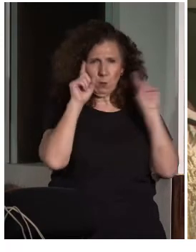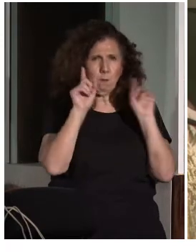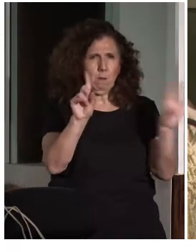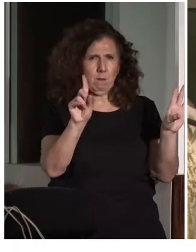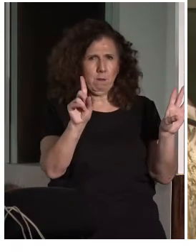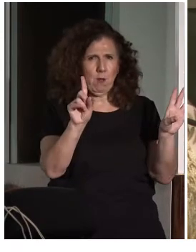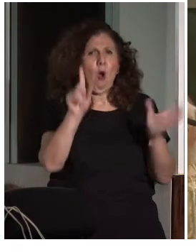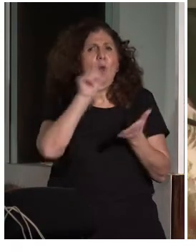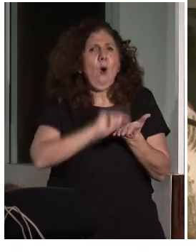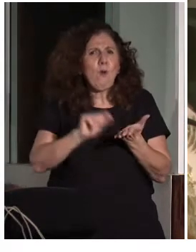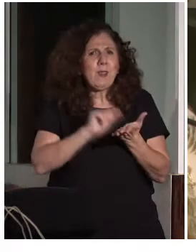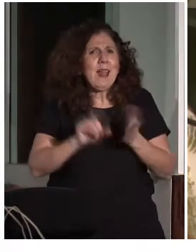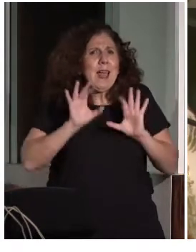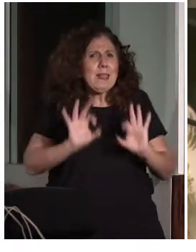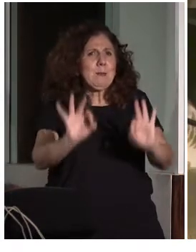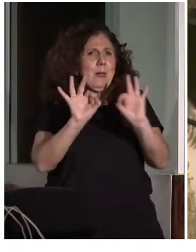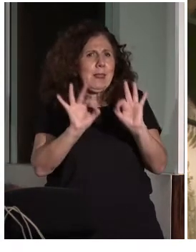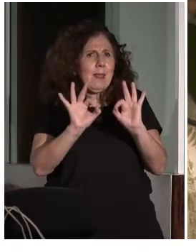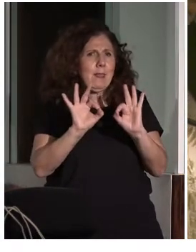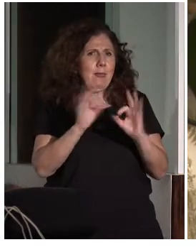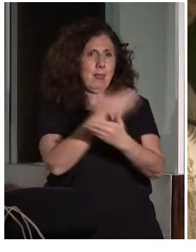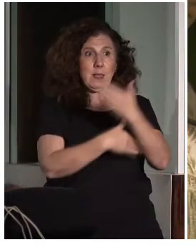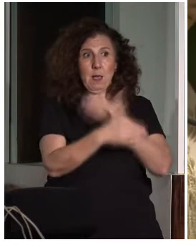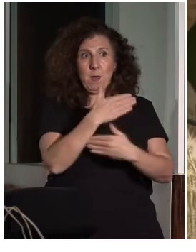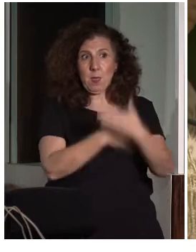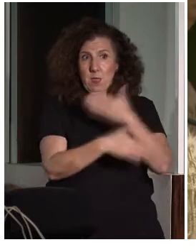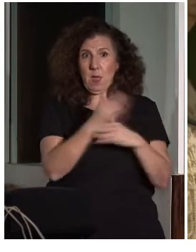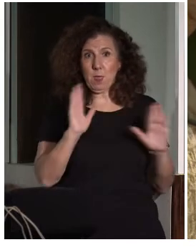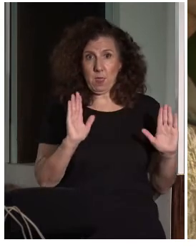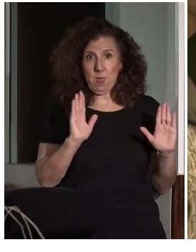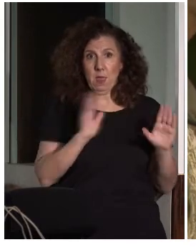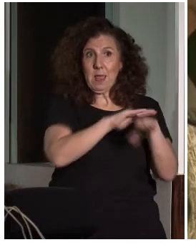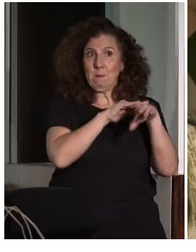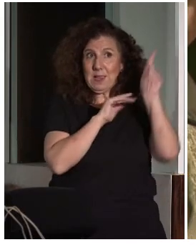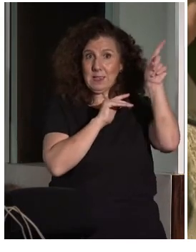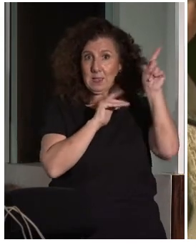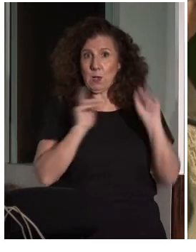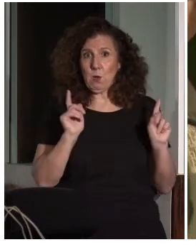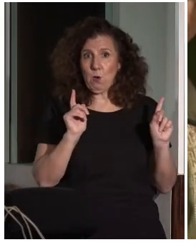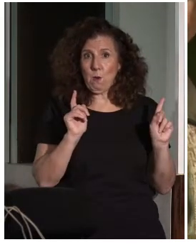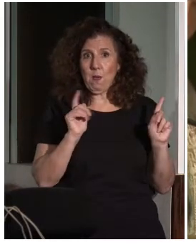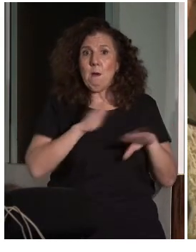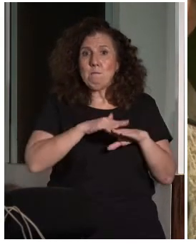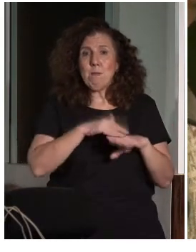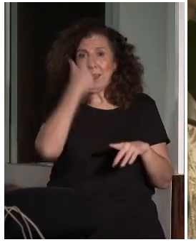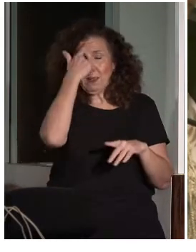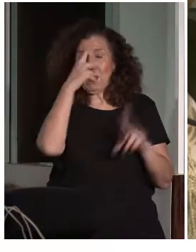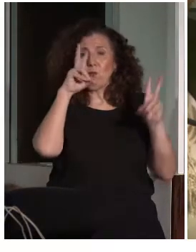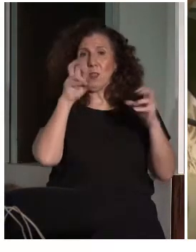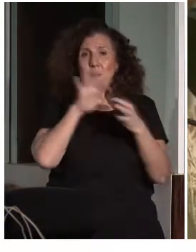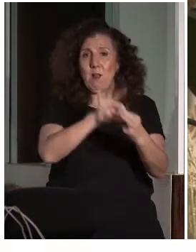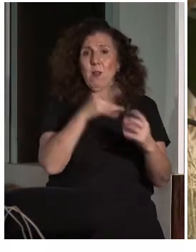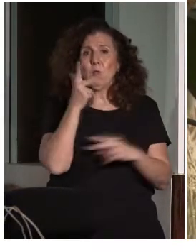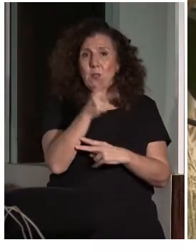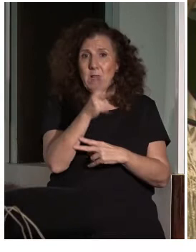diciendo, Oficina Especializada en Discapacidad, para un tema del derecho que tienen las personas con discapacidad a formar